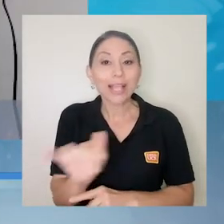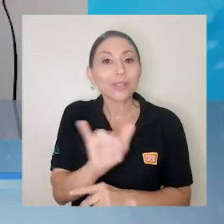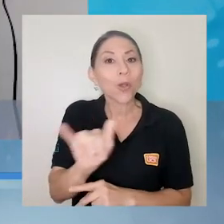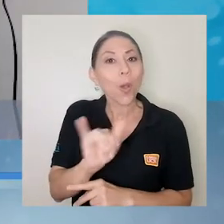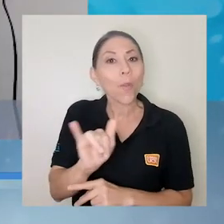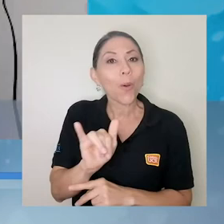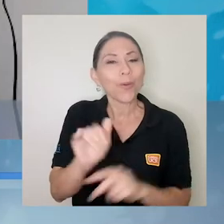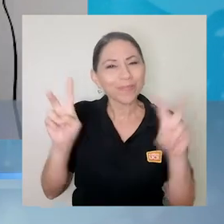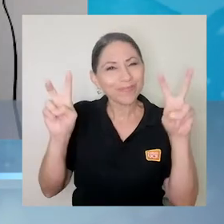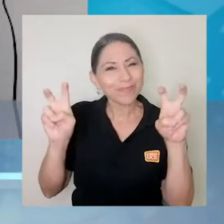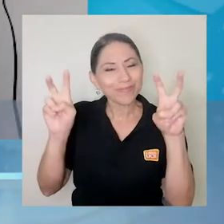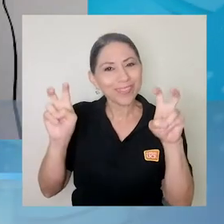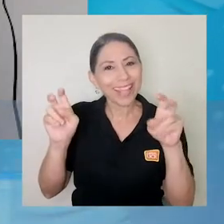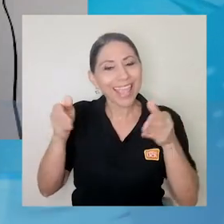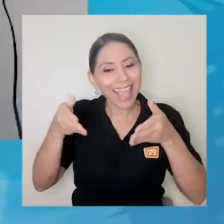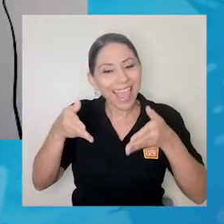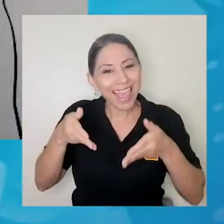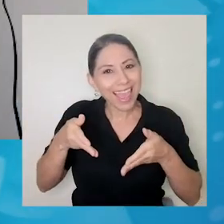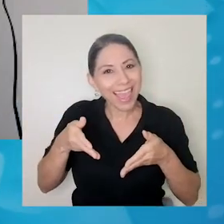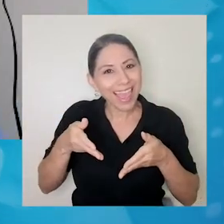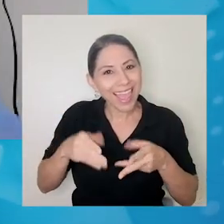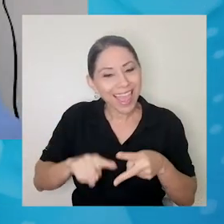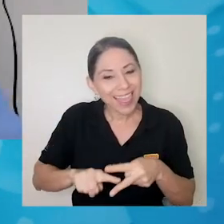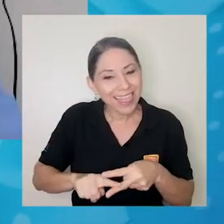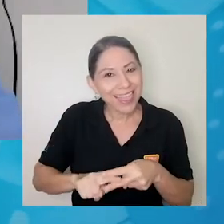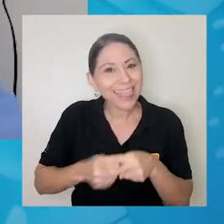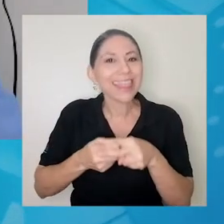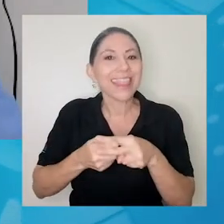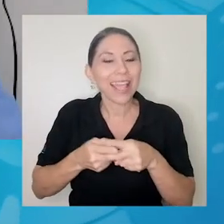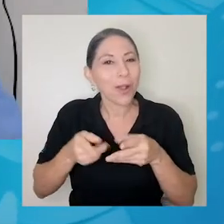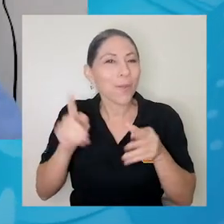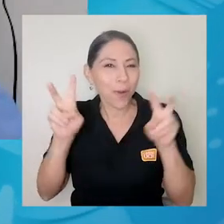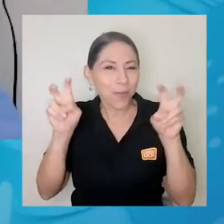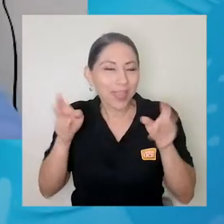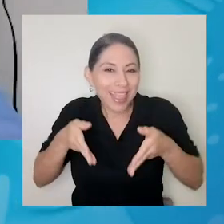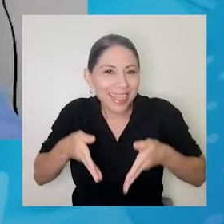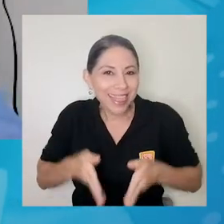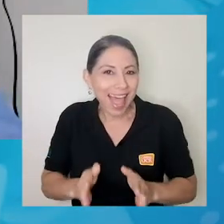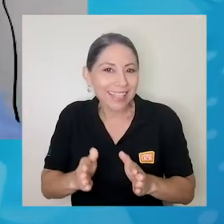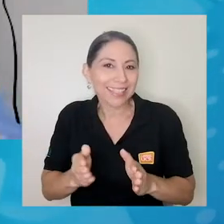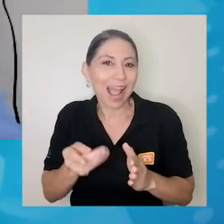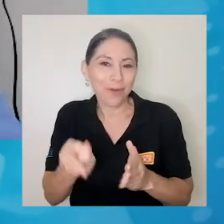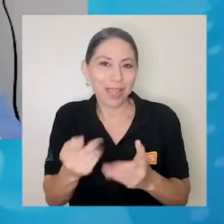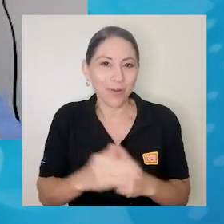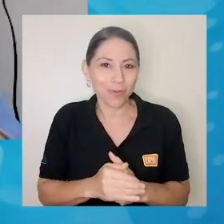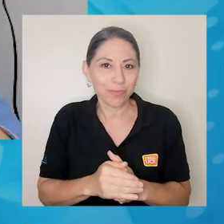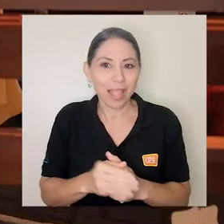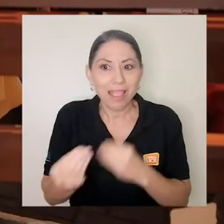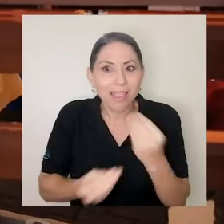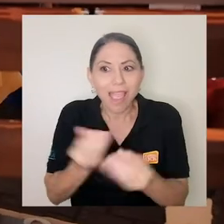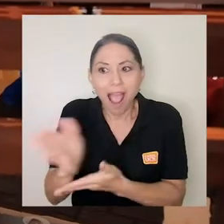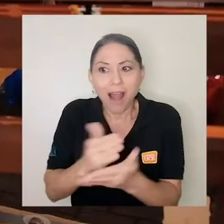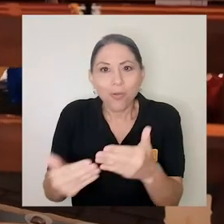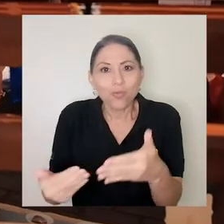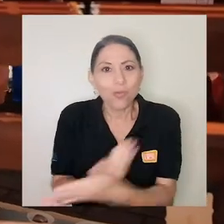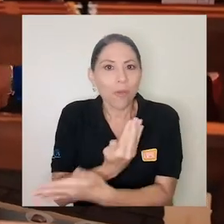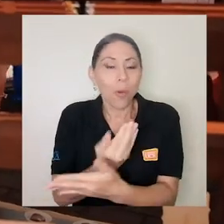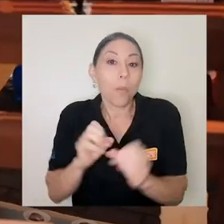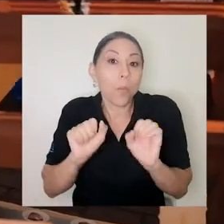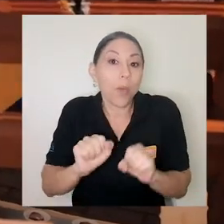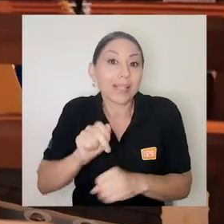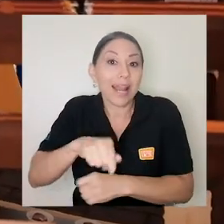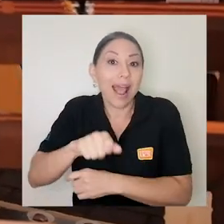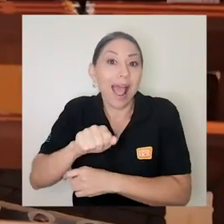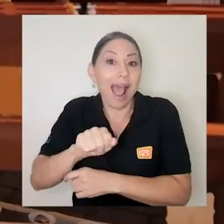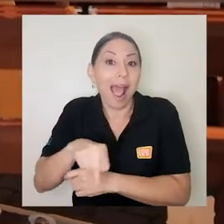un hijo. Ese hijo puede ser una aplicación con un servicio digital, puede ser una